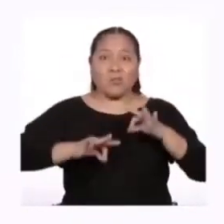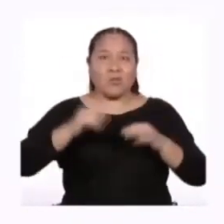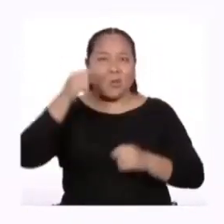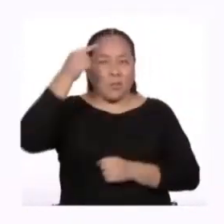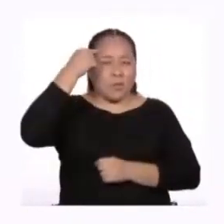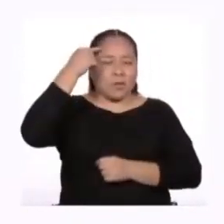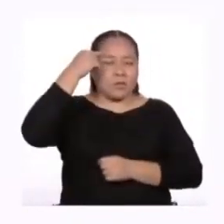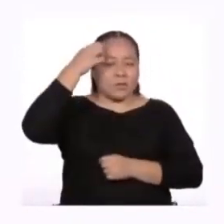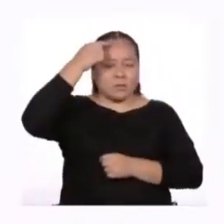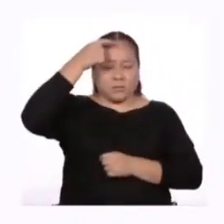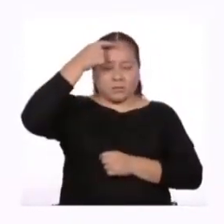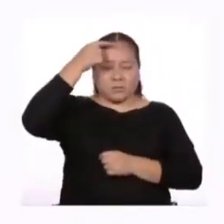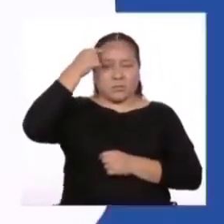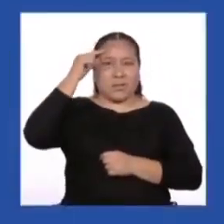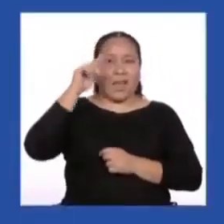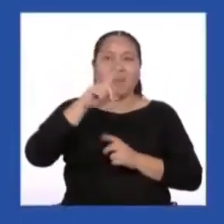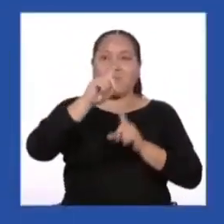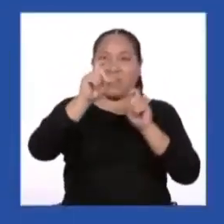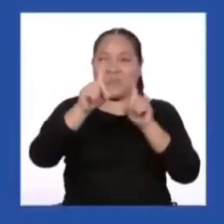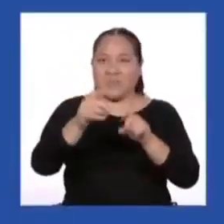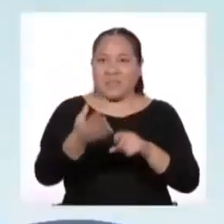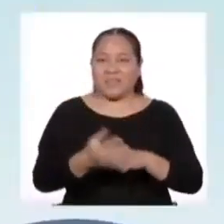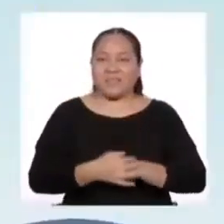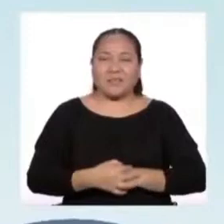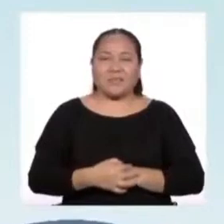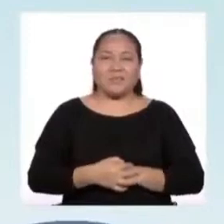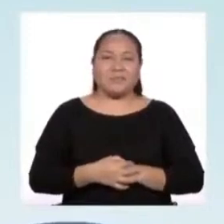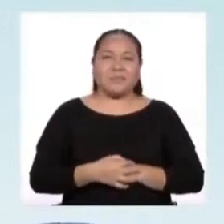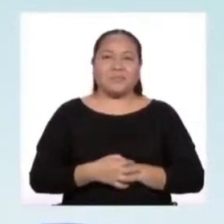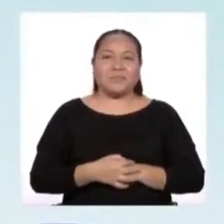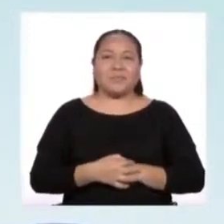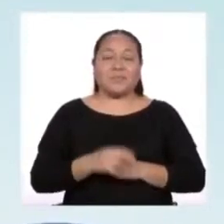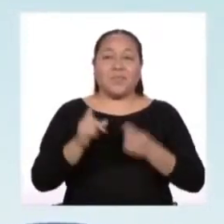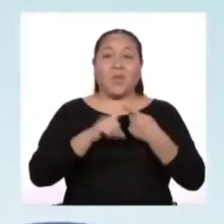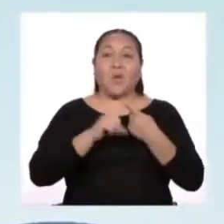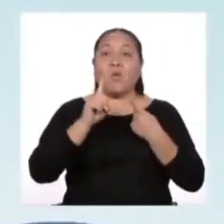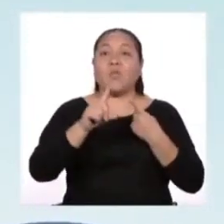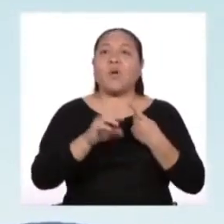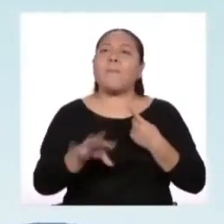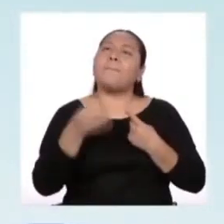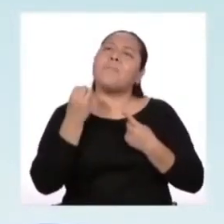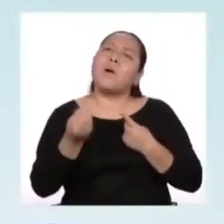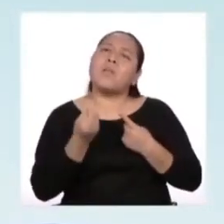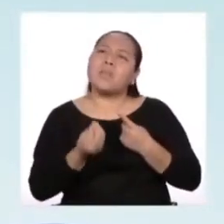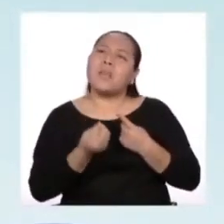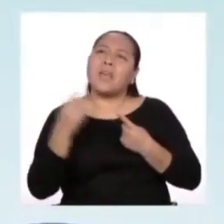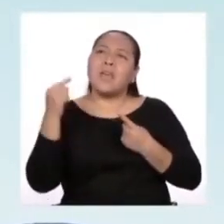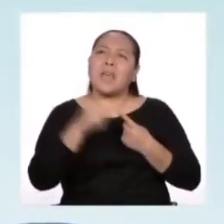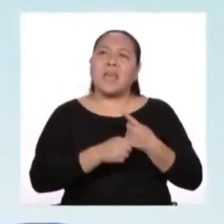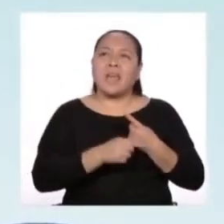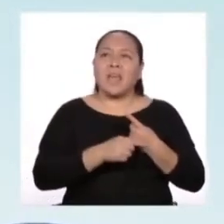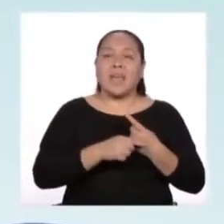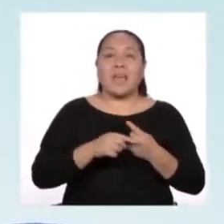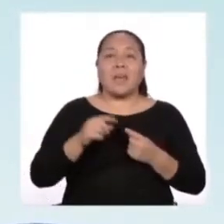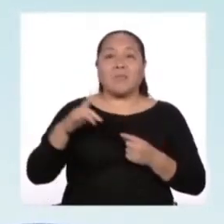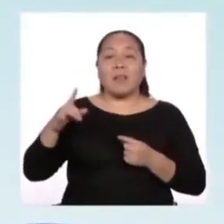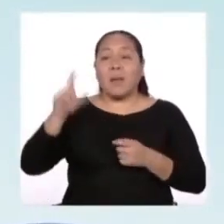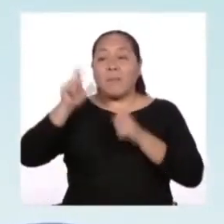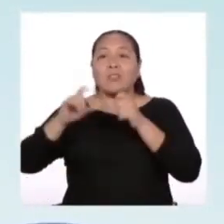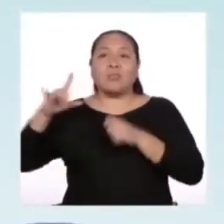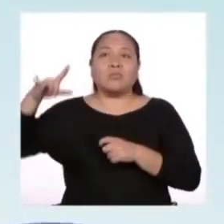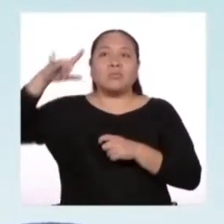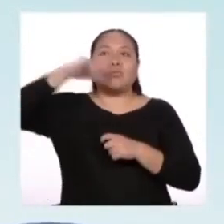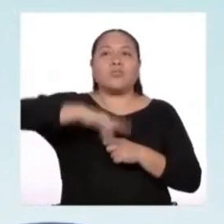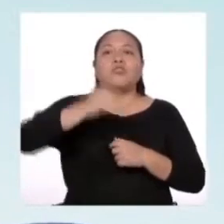en mente las siguientes preguntas. 1. ¿Por qué para el aviador era tan importante su